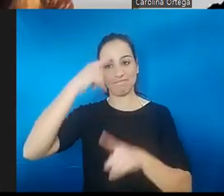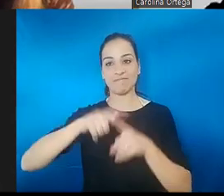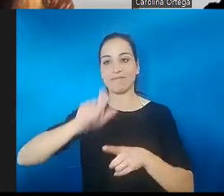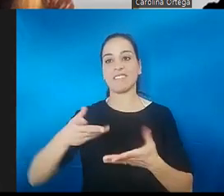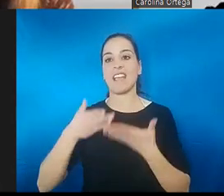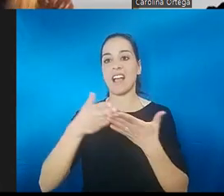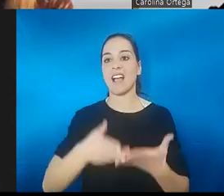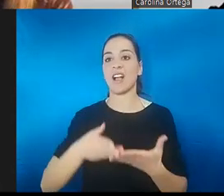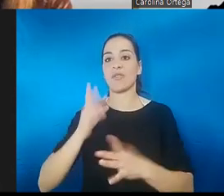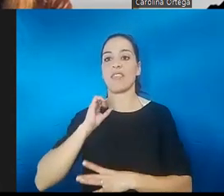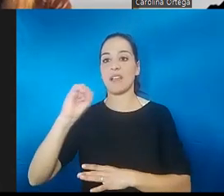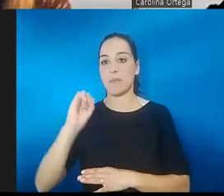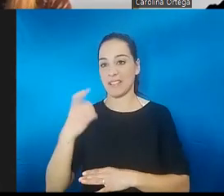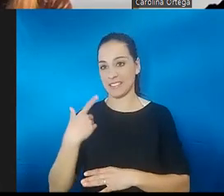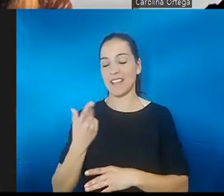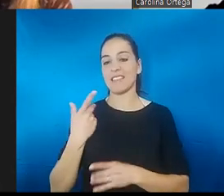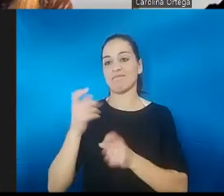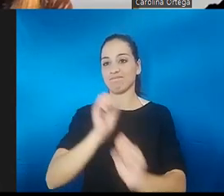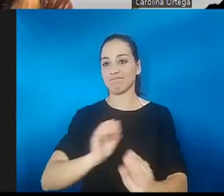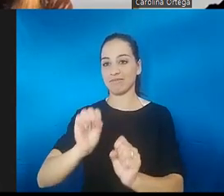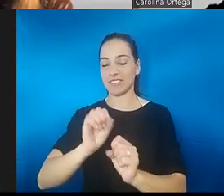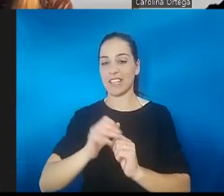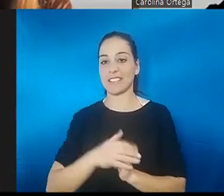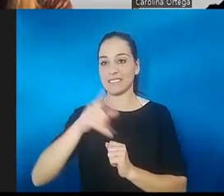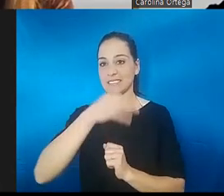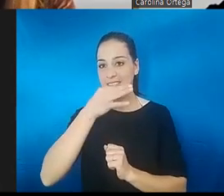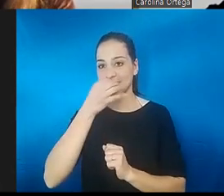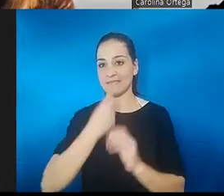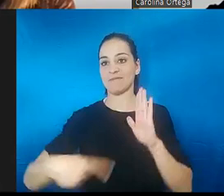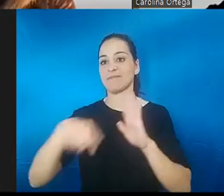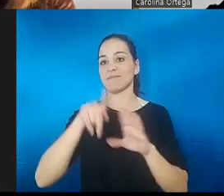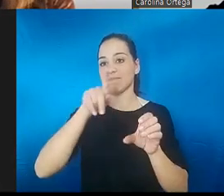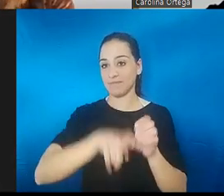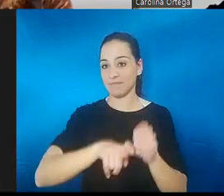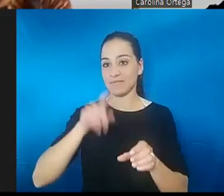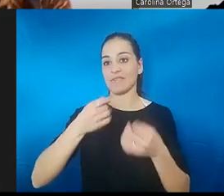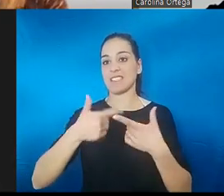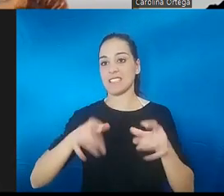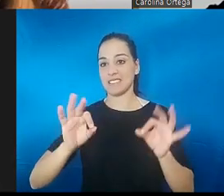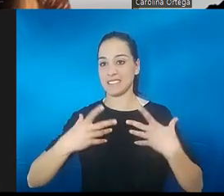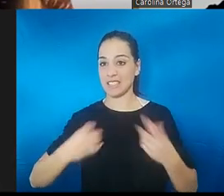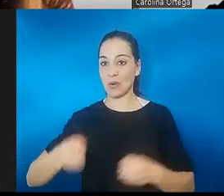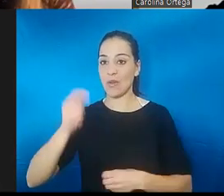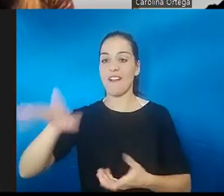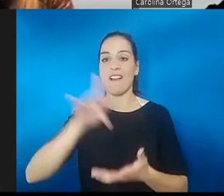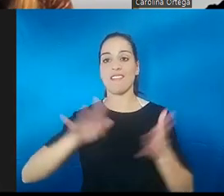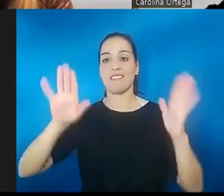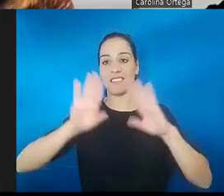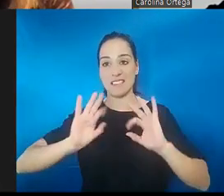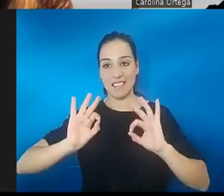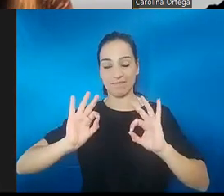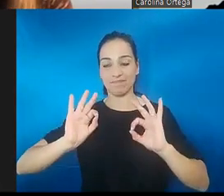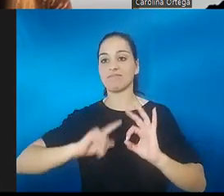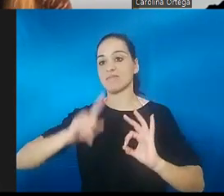jornada, esta tarde, se disconscribe dentro del sector de salud. Hoy es el día de la anosmia y